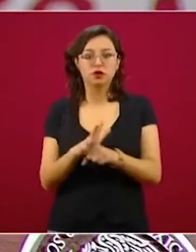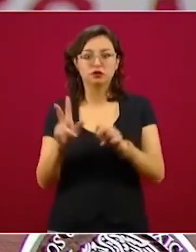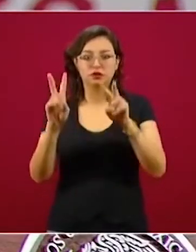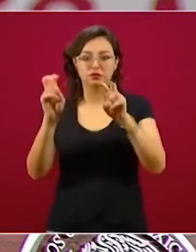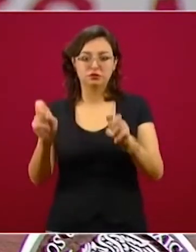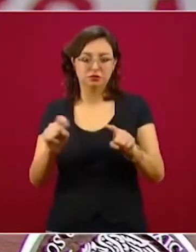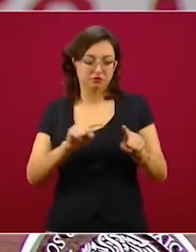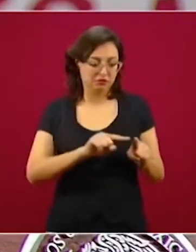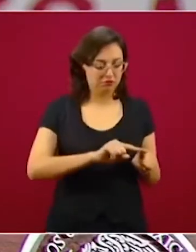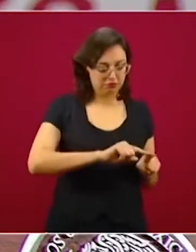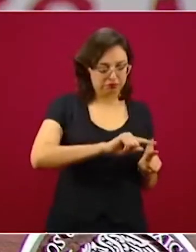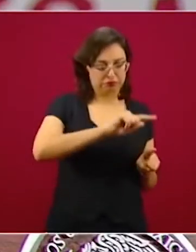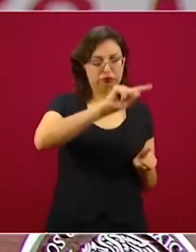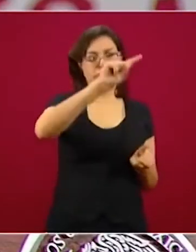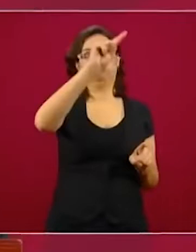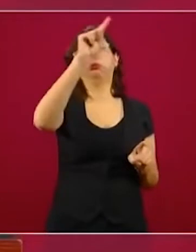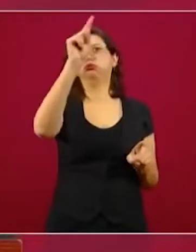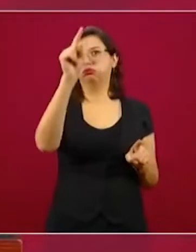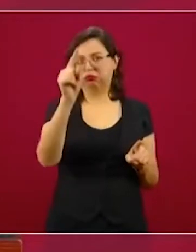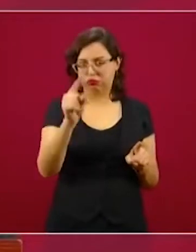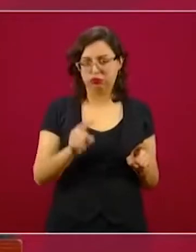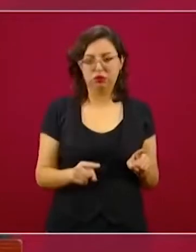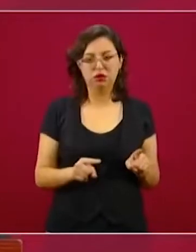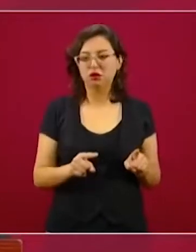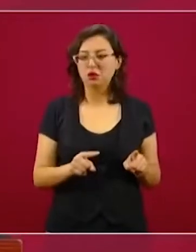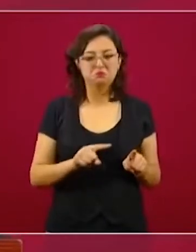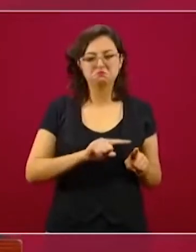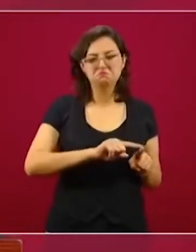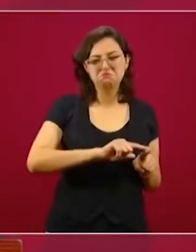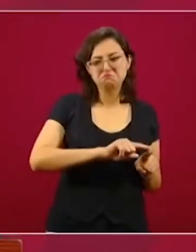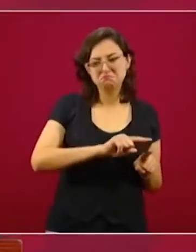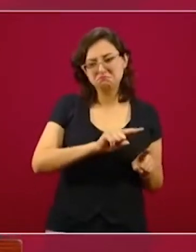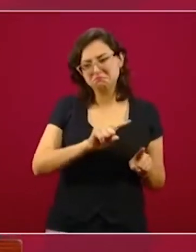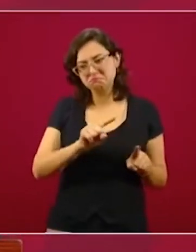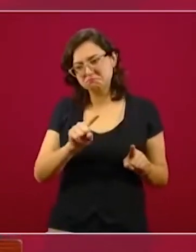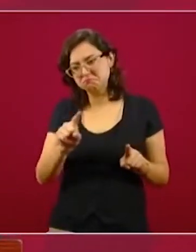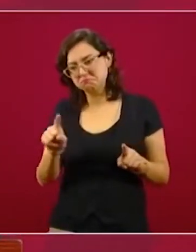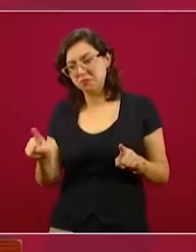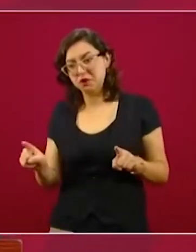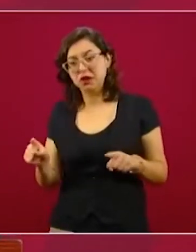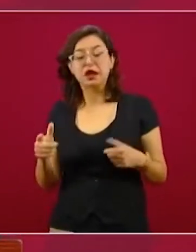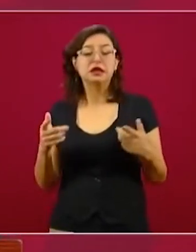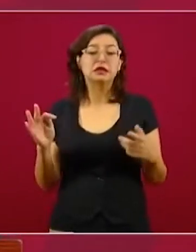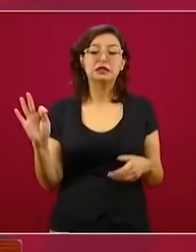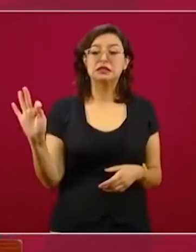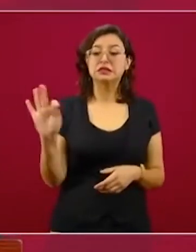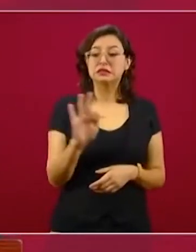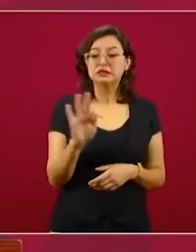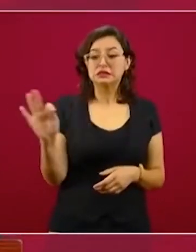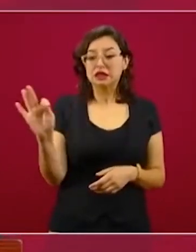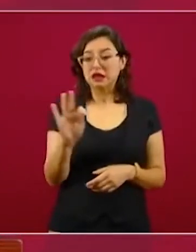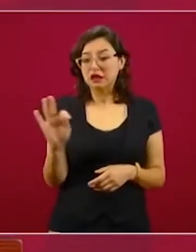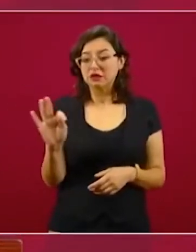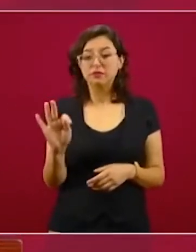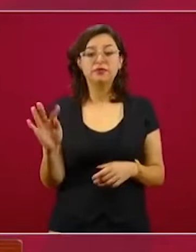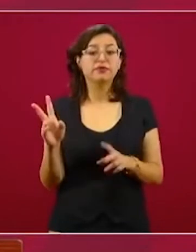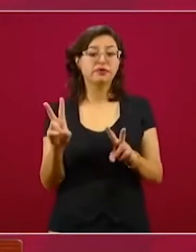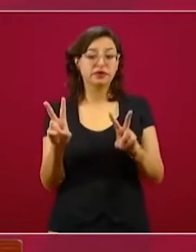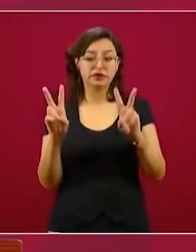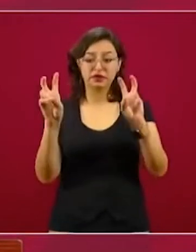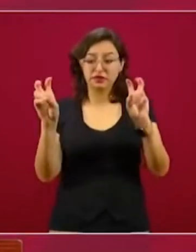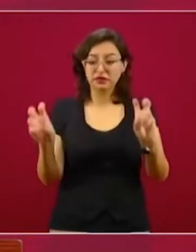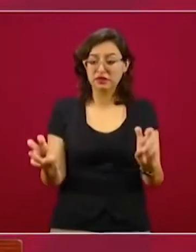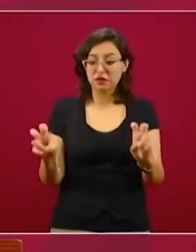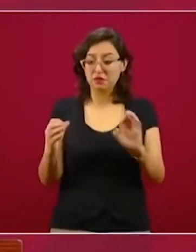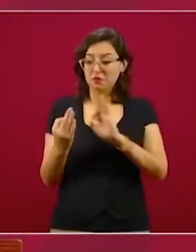si no se hubiesen tomado las medidas de la sana distancia y no nos hubiese